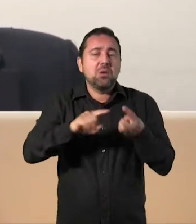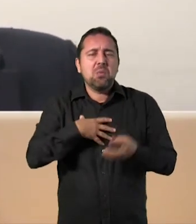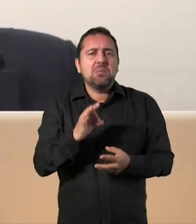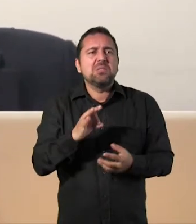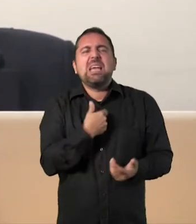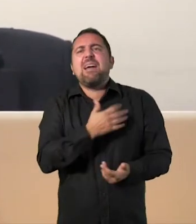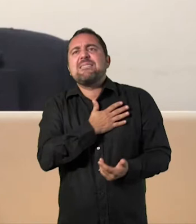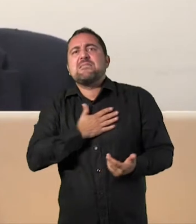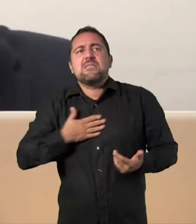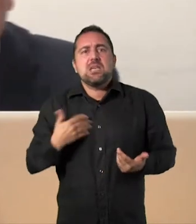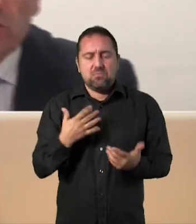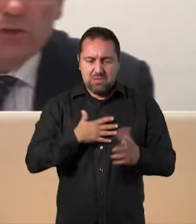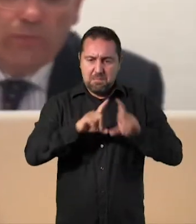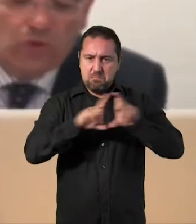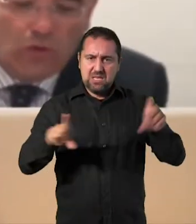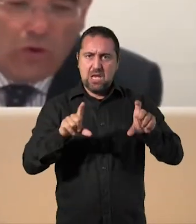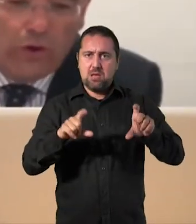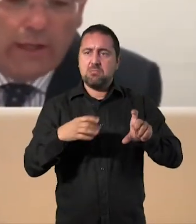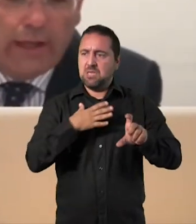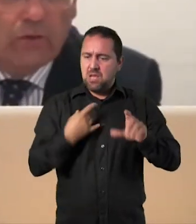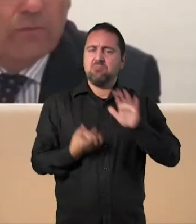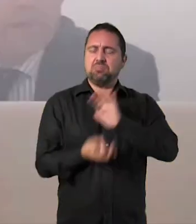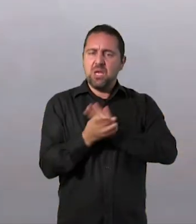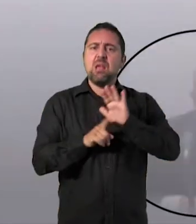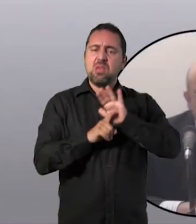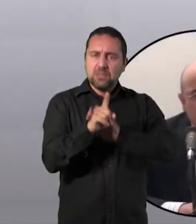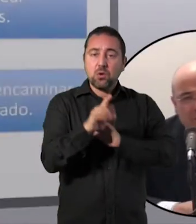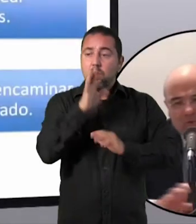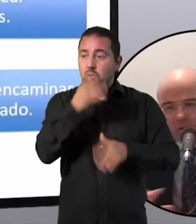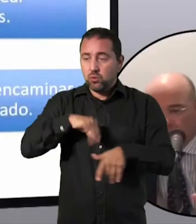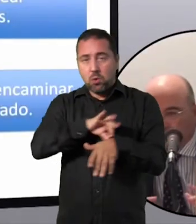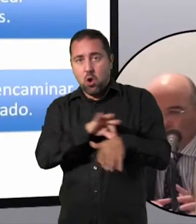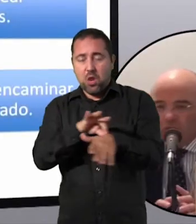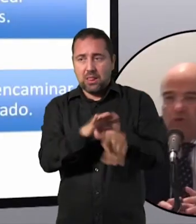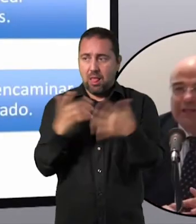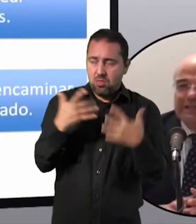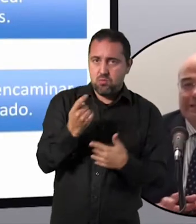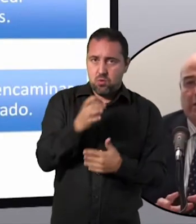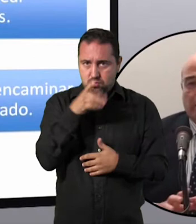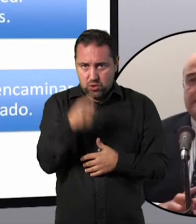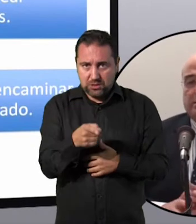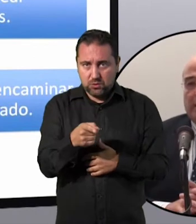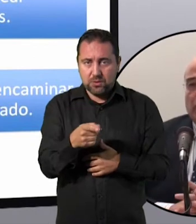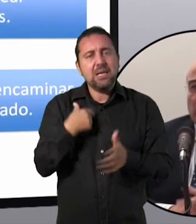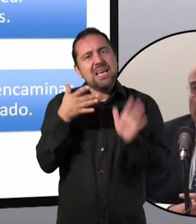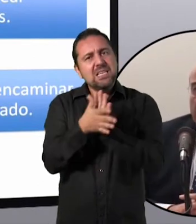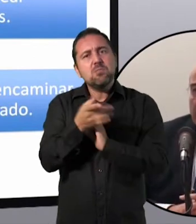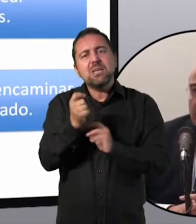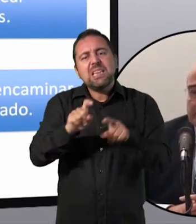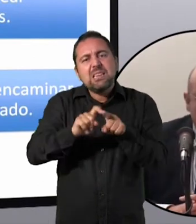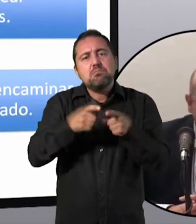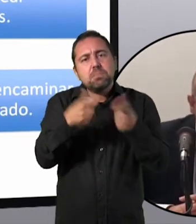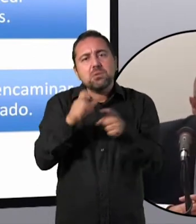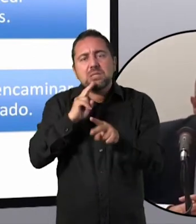queremos desarrollar nuestra empresa y para eso nos estamos orientando. Vamos a hablar un poquito de ese tipo de